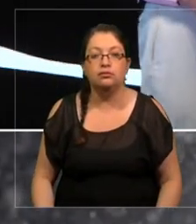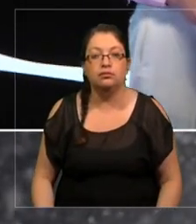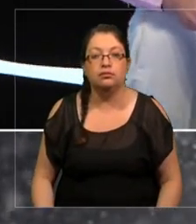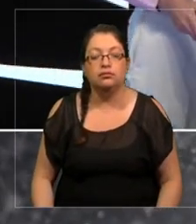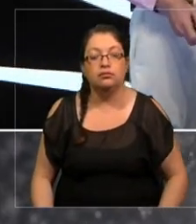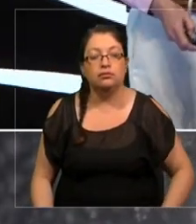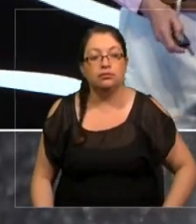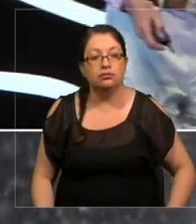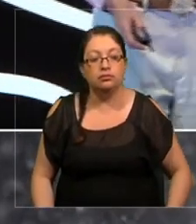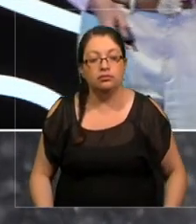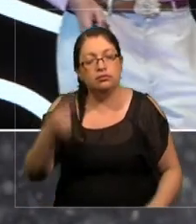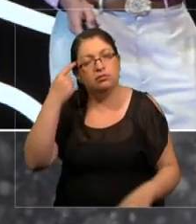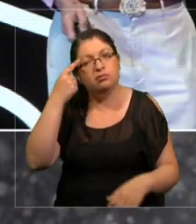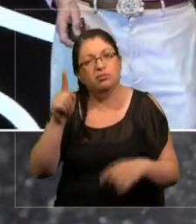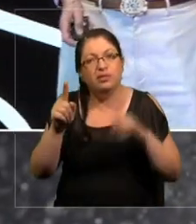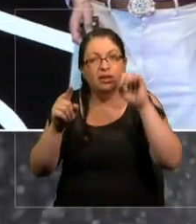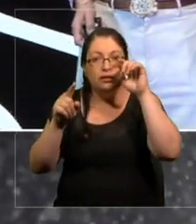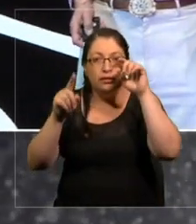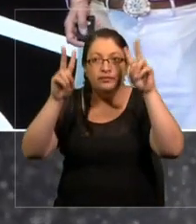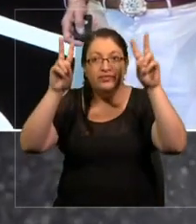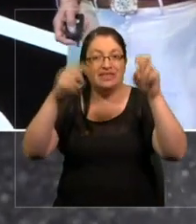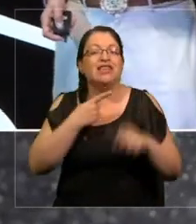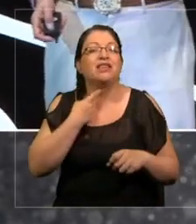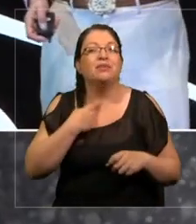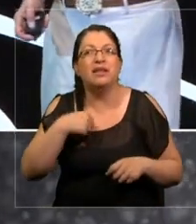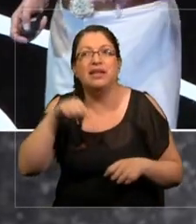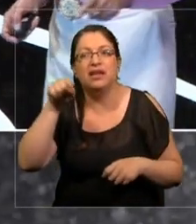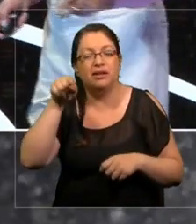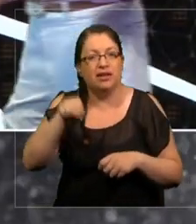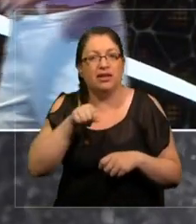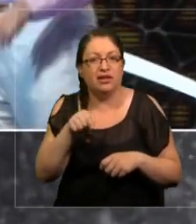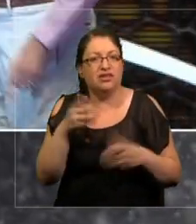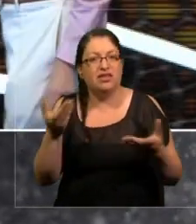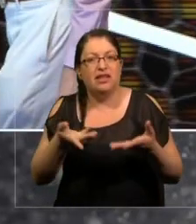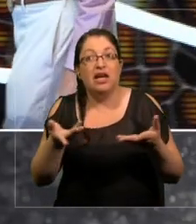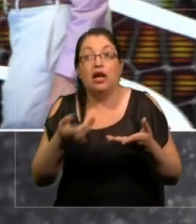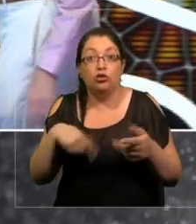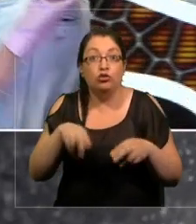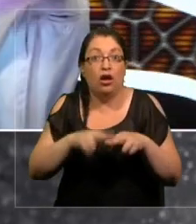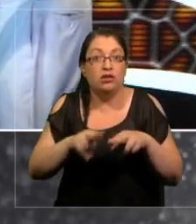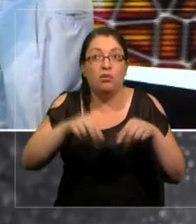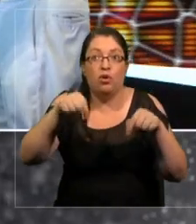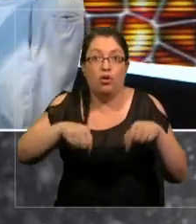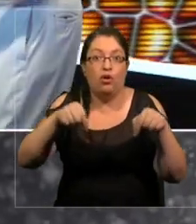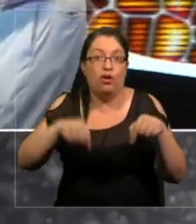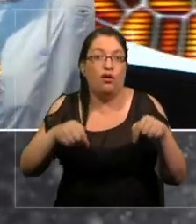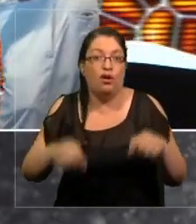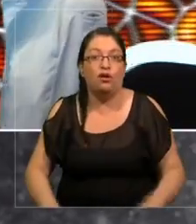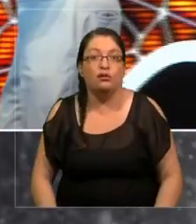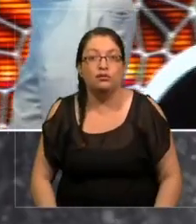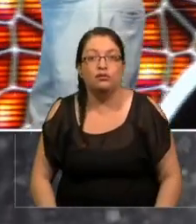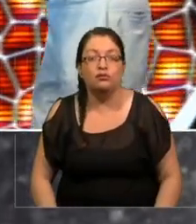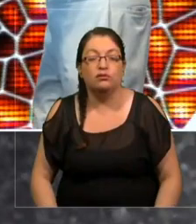Pero lo interesante de una ciudad, verdaderamente, es lo que estamos haciendo ahora. Ahora,